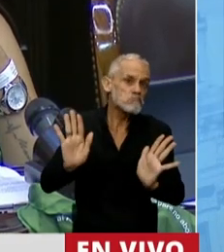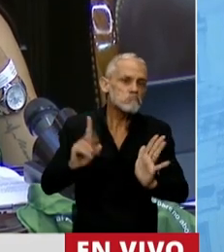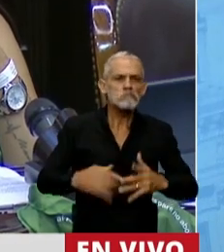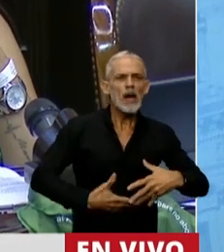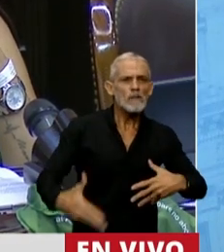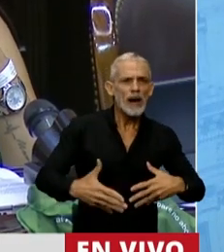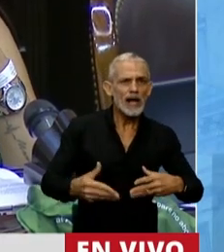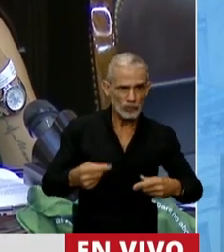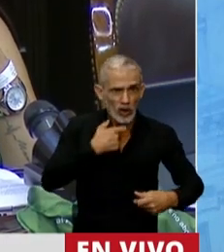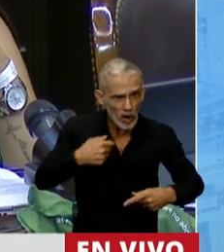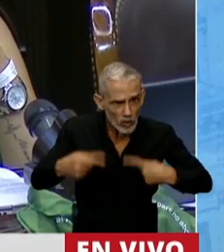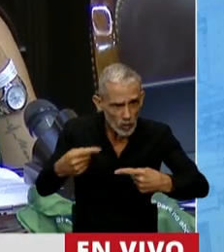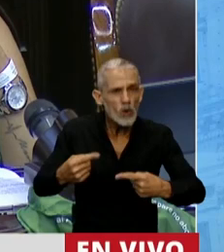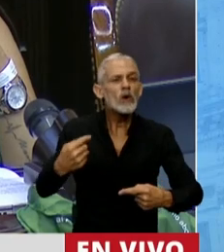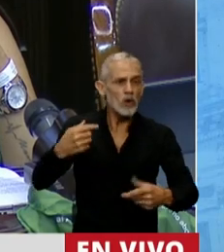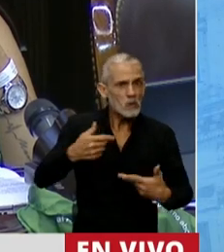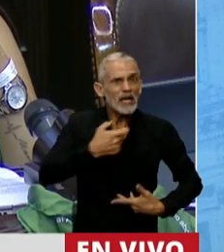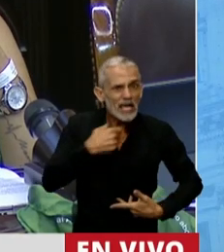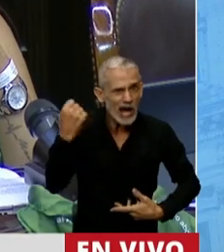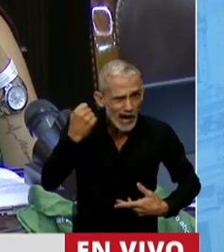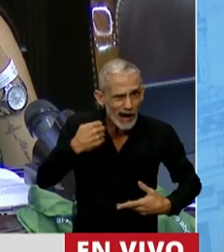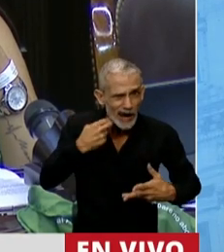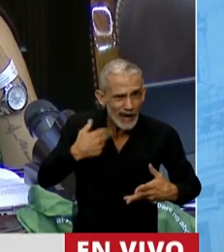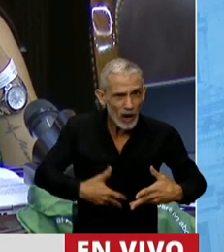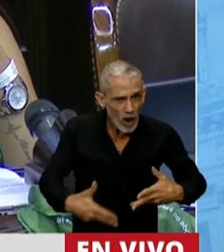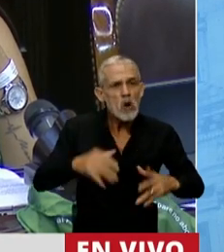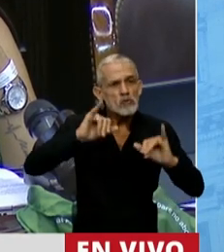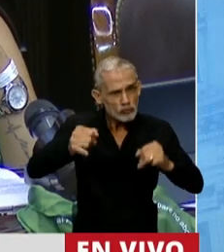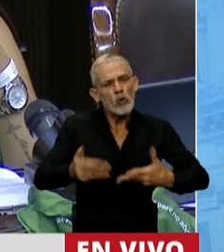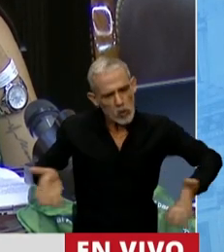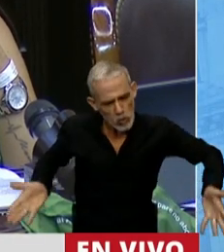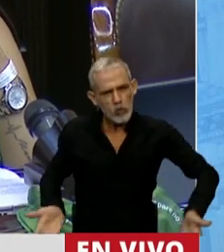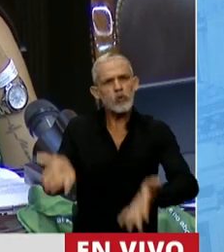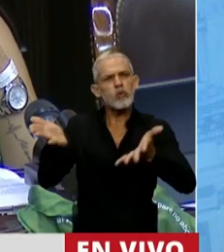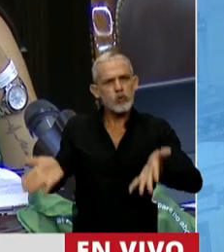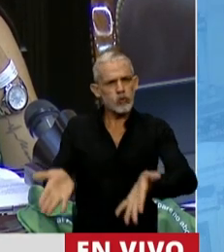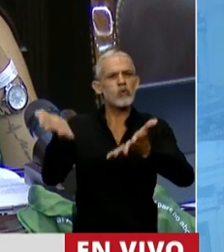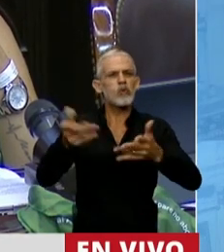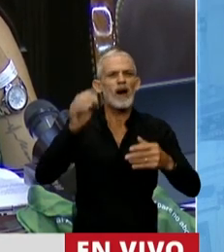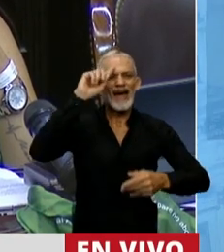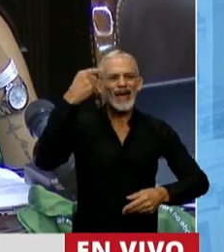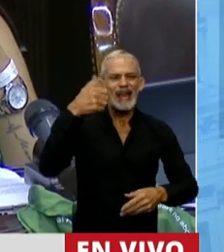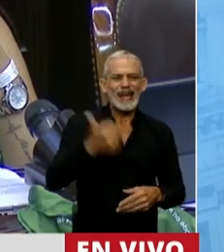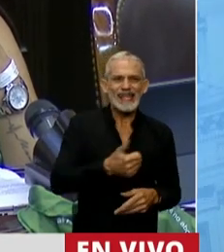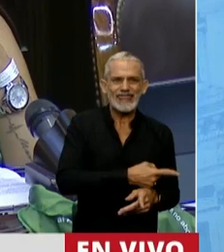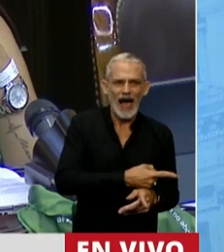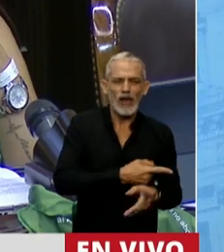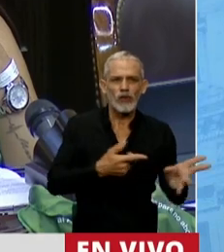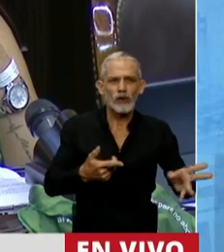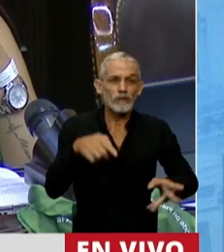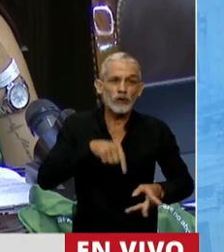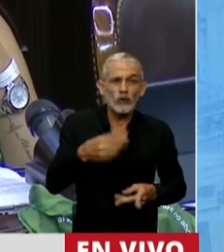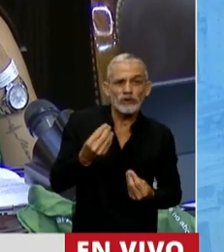término un embarazo cuando es deseado o cuando con las herramientas del Estado a través de